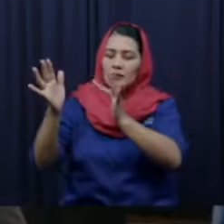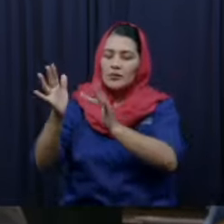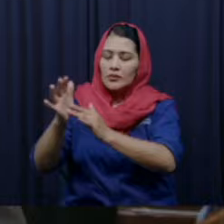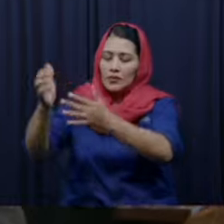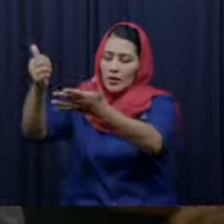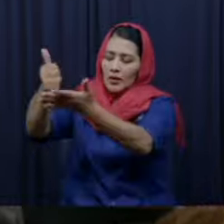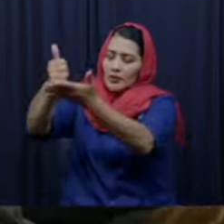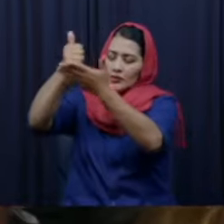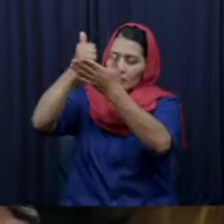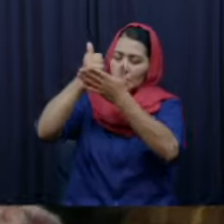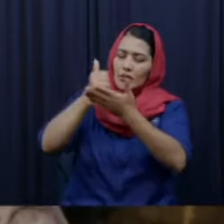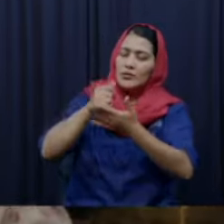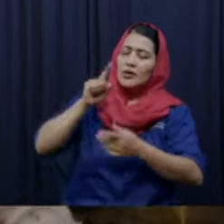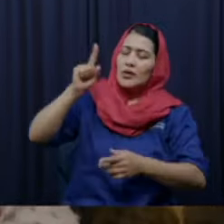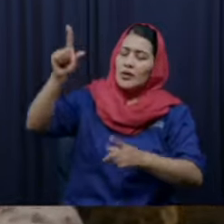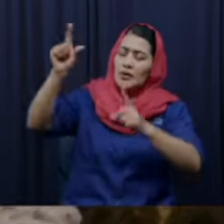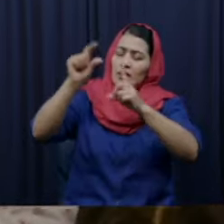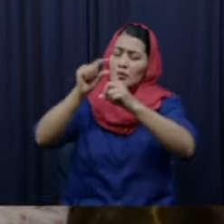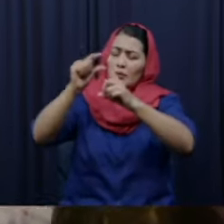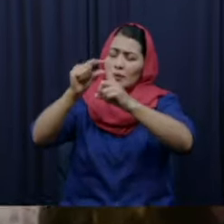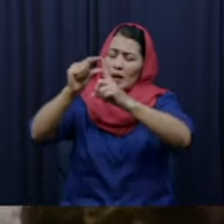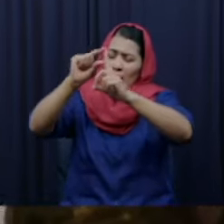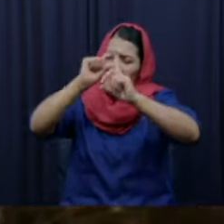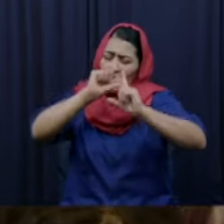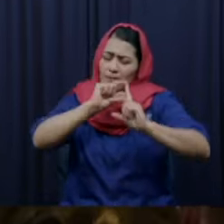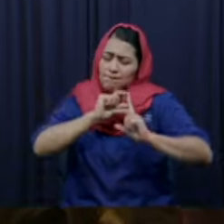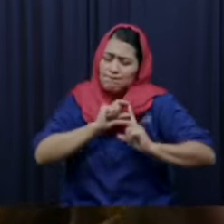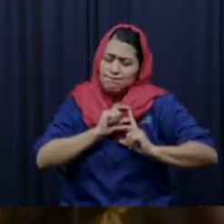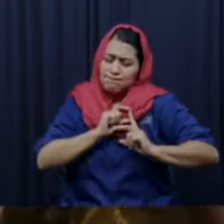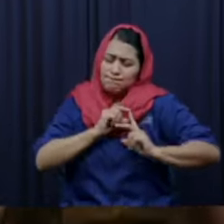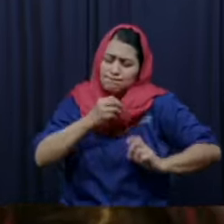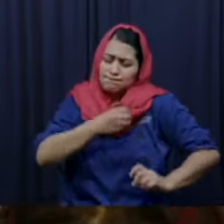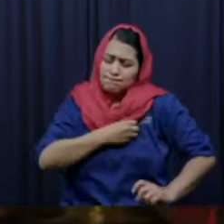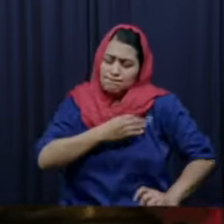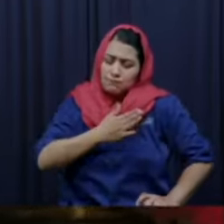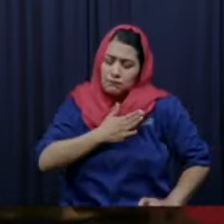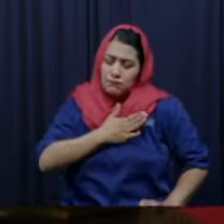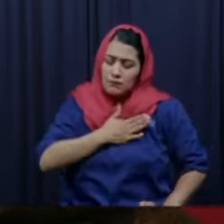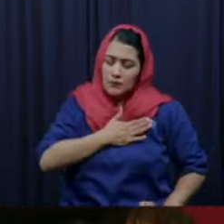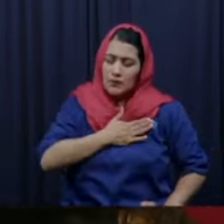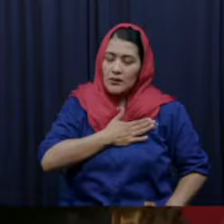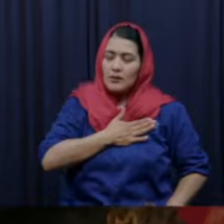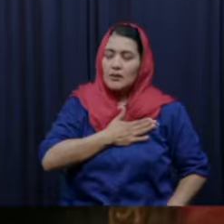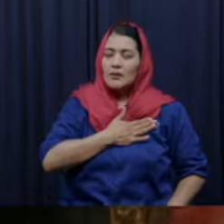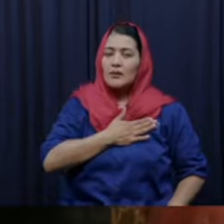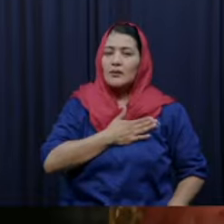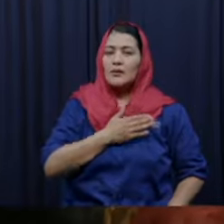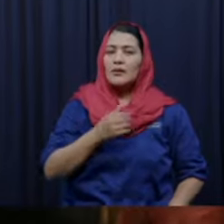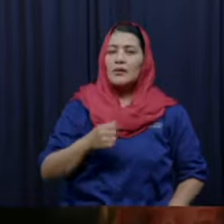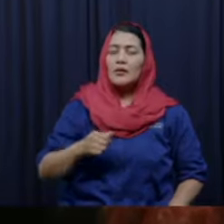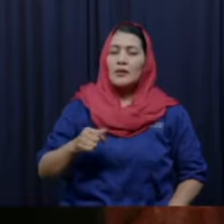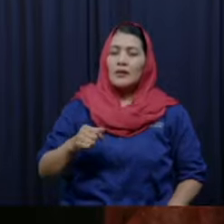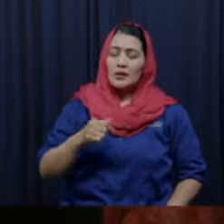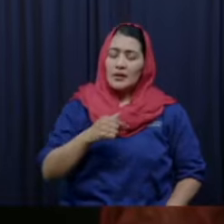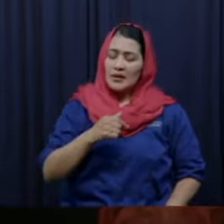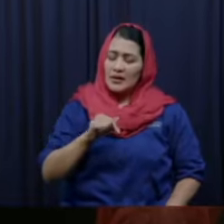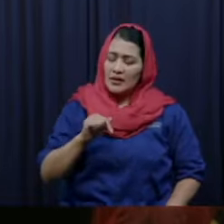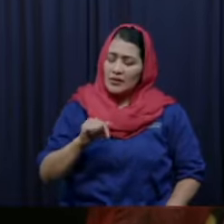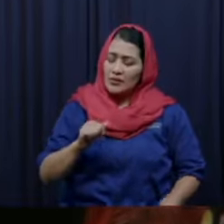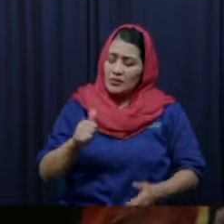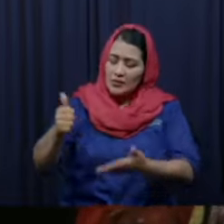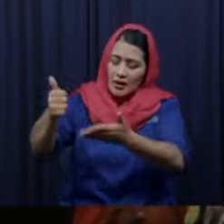corazones de tu pueblo y que esto traiga como consecuencia una conquista